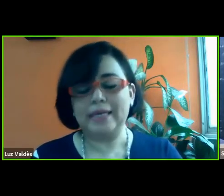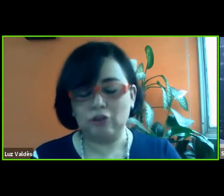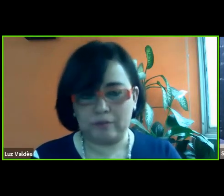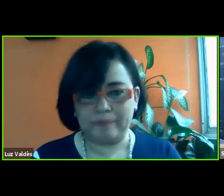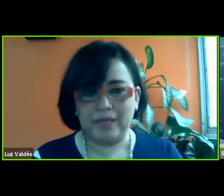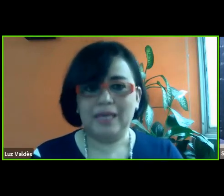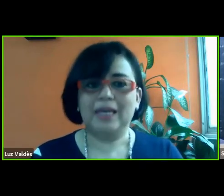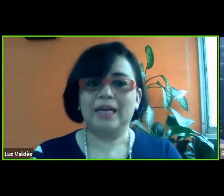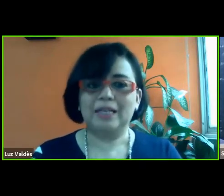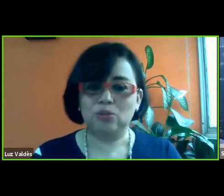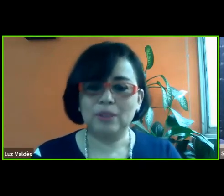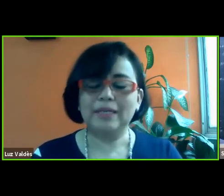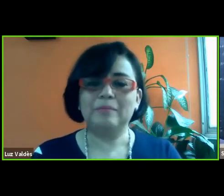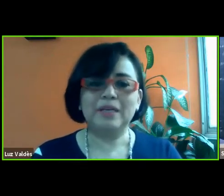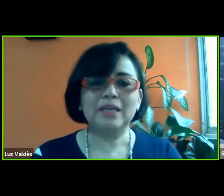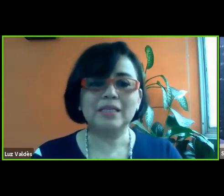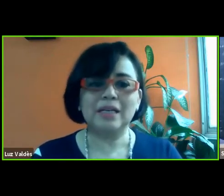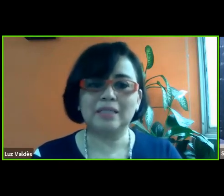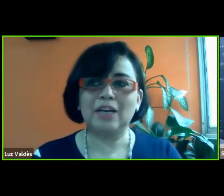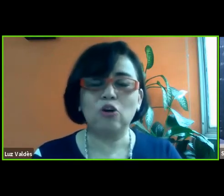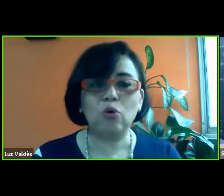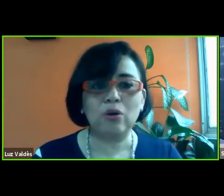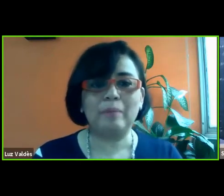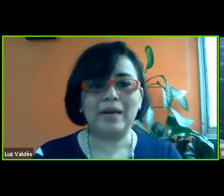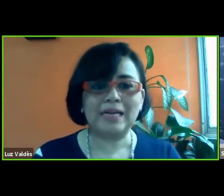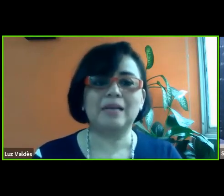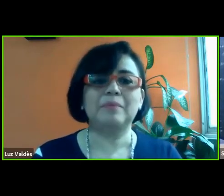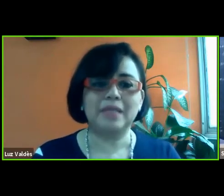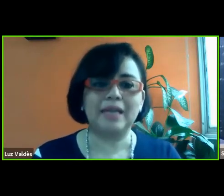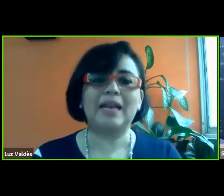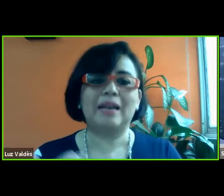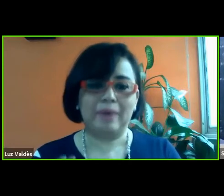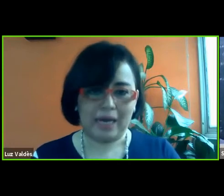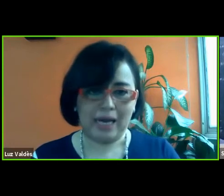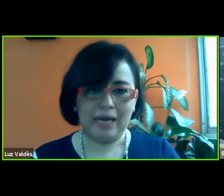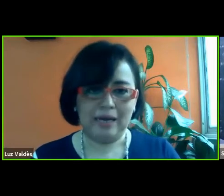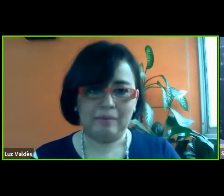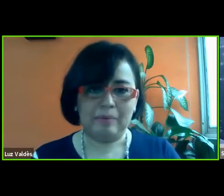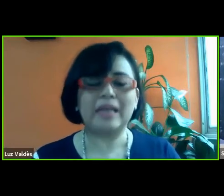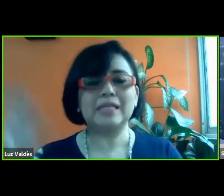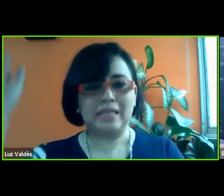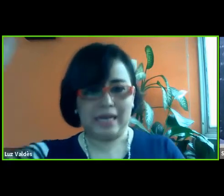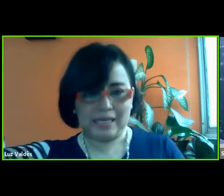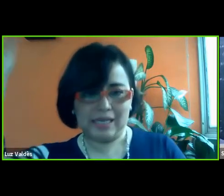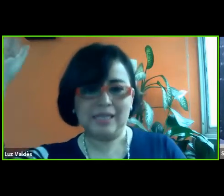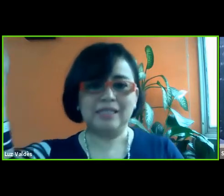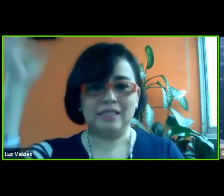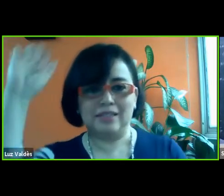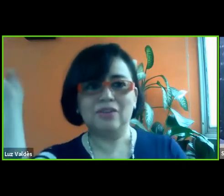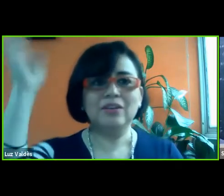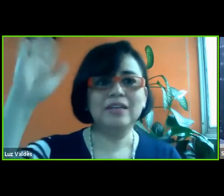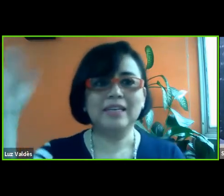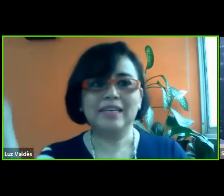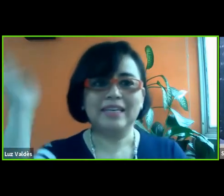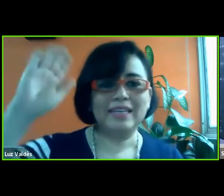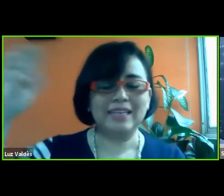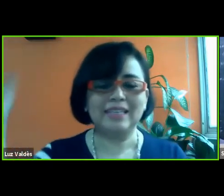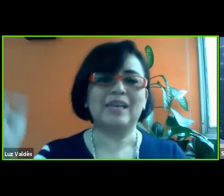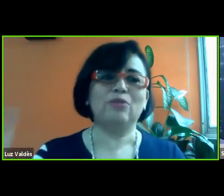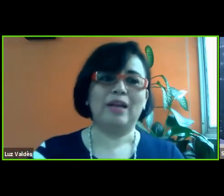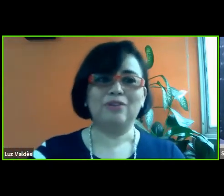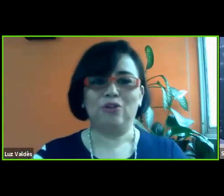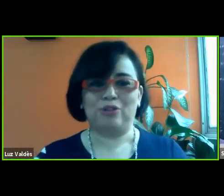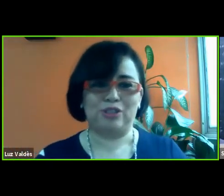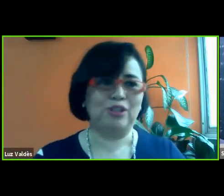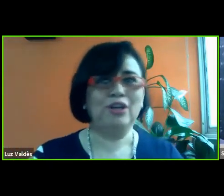resulta que no, que resulta que mi hija se, se le ocurre pararse a mitad de la alberca para decir gracias, ¿no? Y, y,